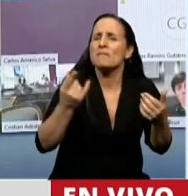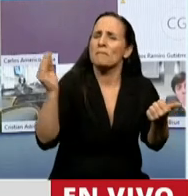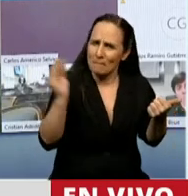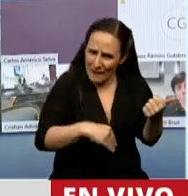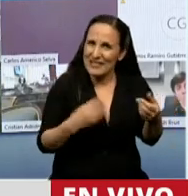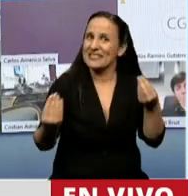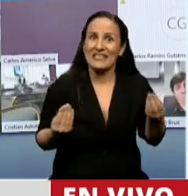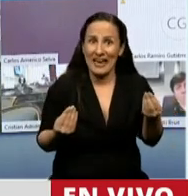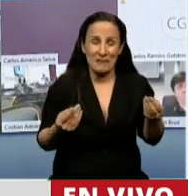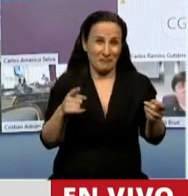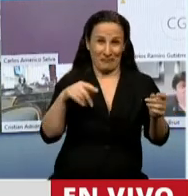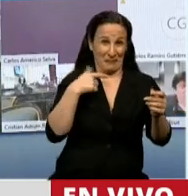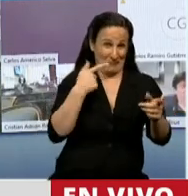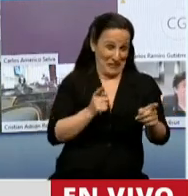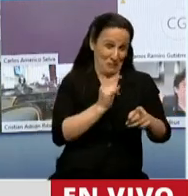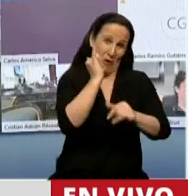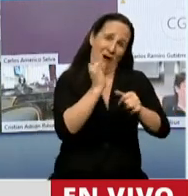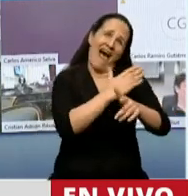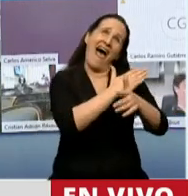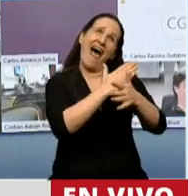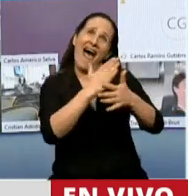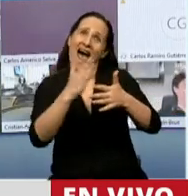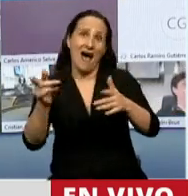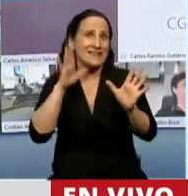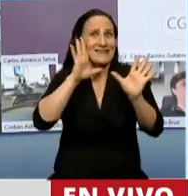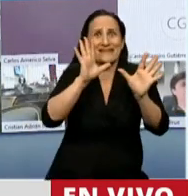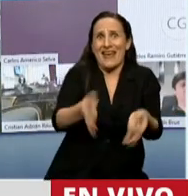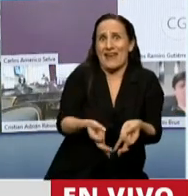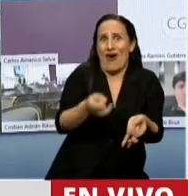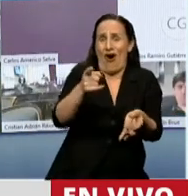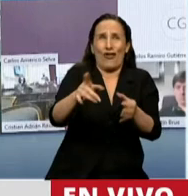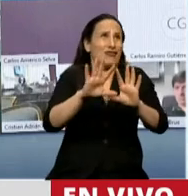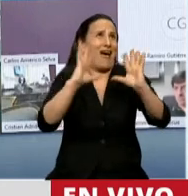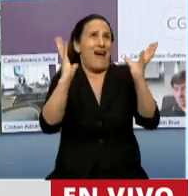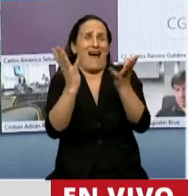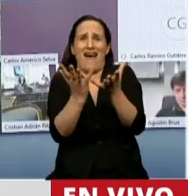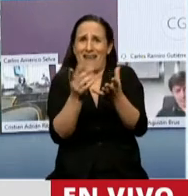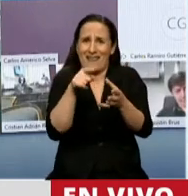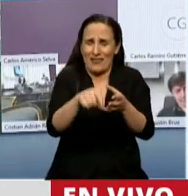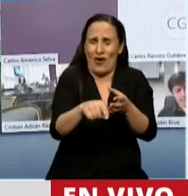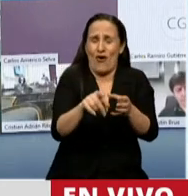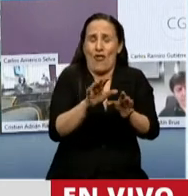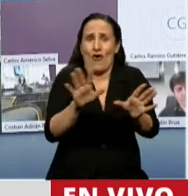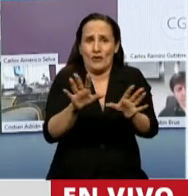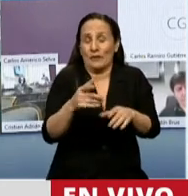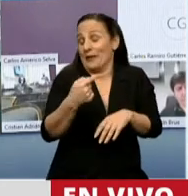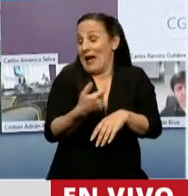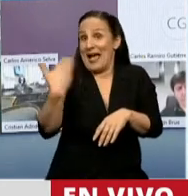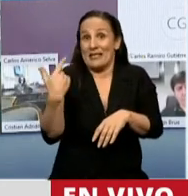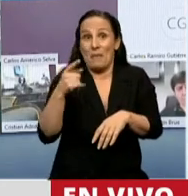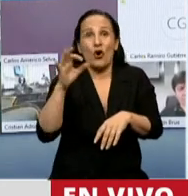esto no es la evidencia del colapso ecológico mundial, díganme que es. Pero hay otros datos, hace poco Oxfam